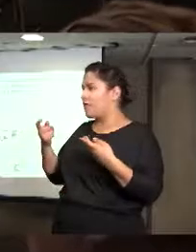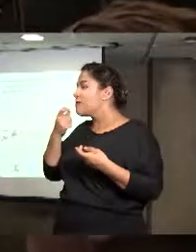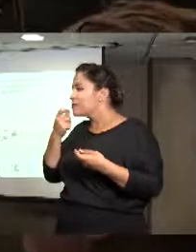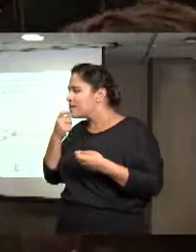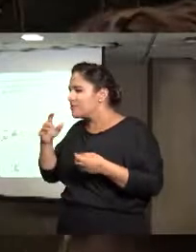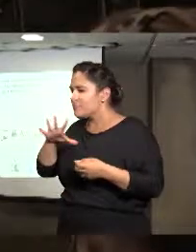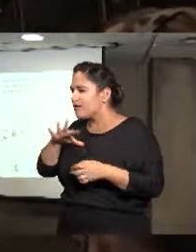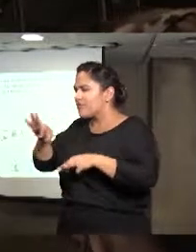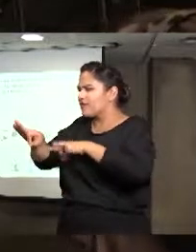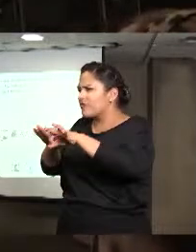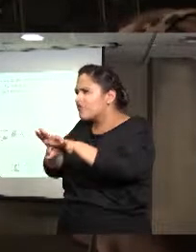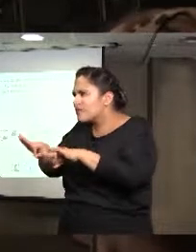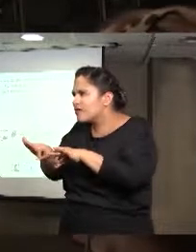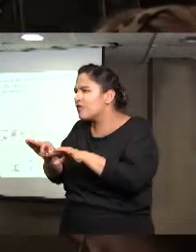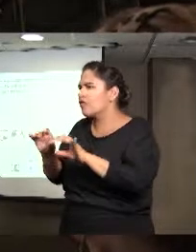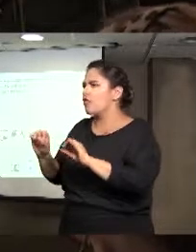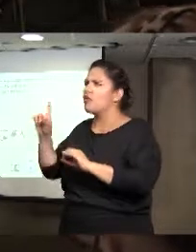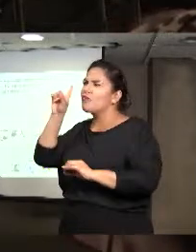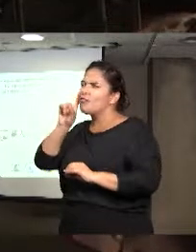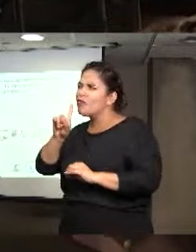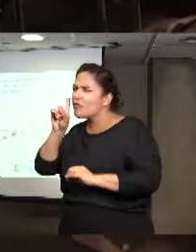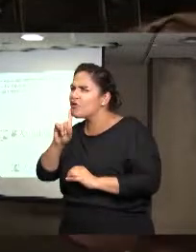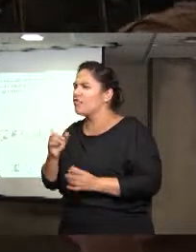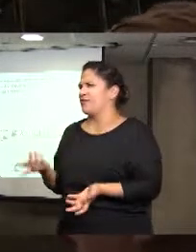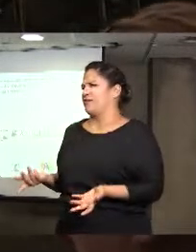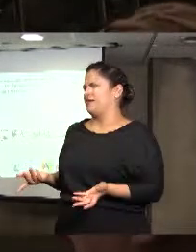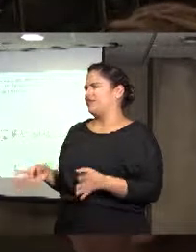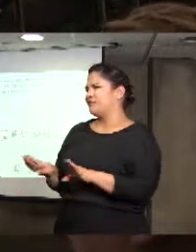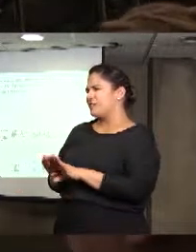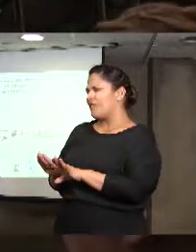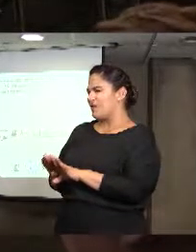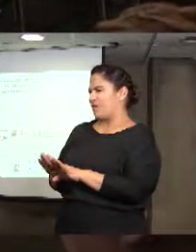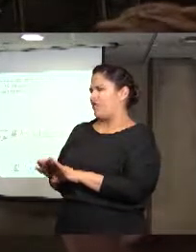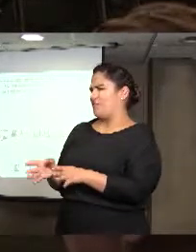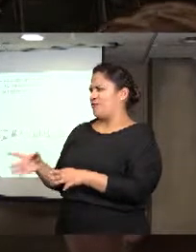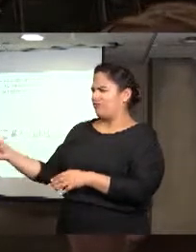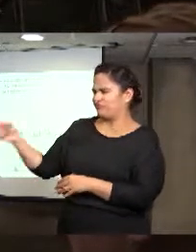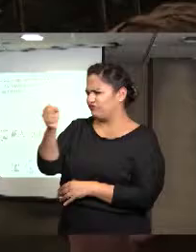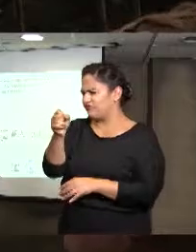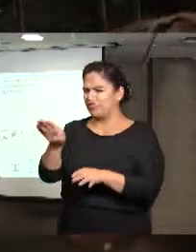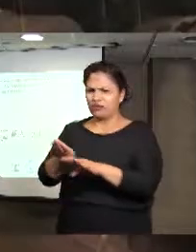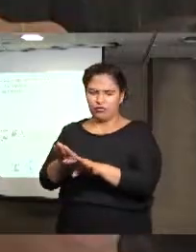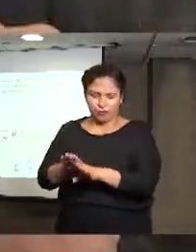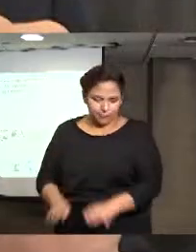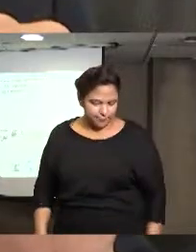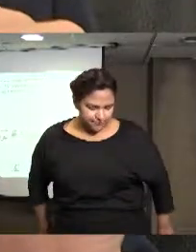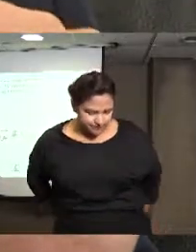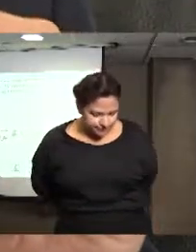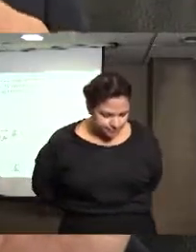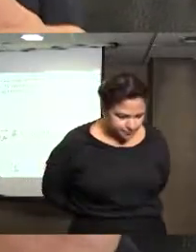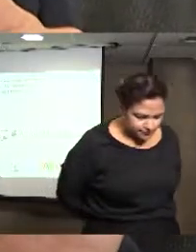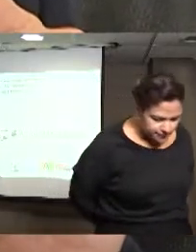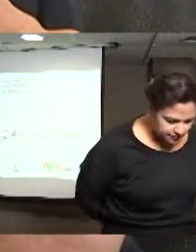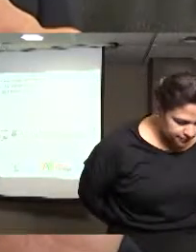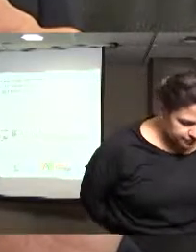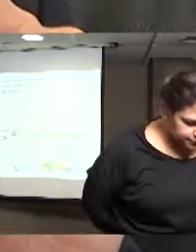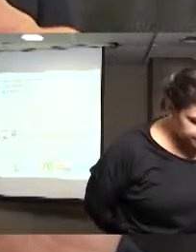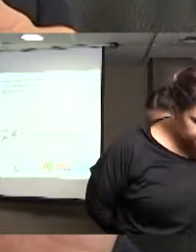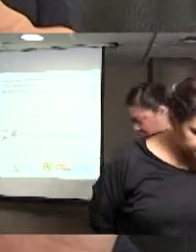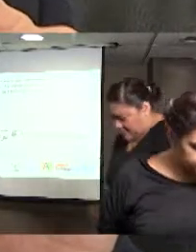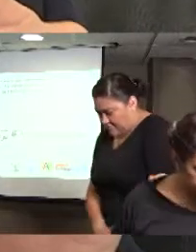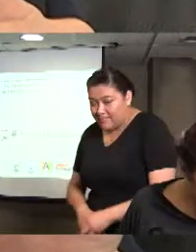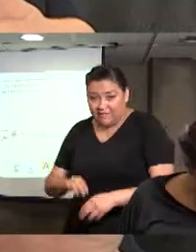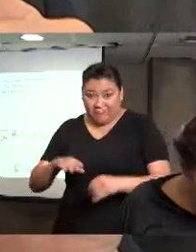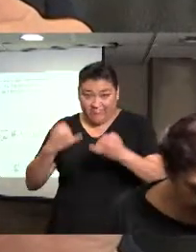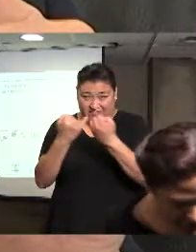hay mujeres con ciertas características, por las formas en que las trasladan, o los trasladan, pero también es importante, que tenemos